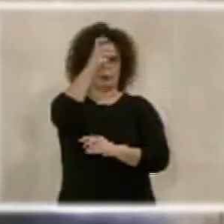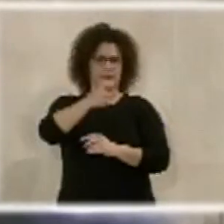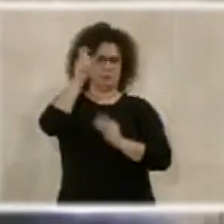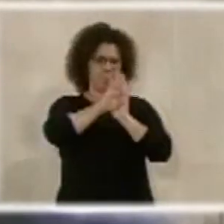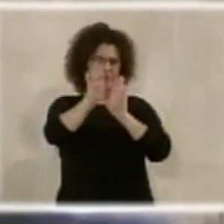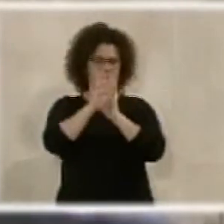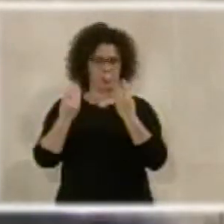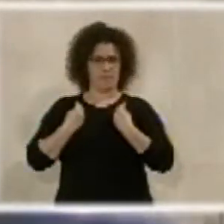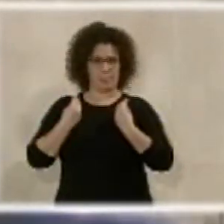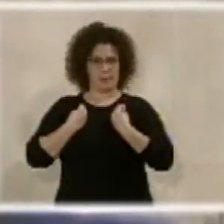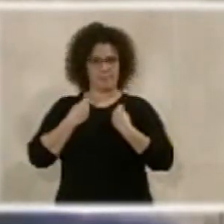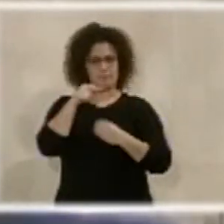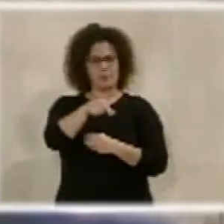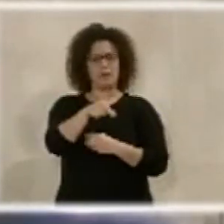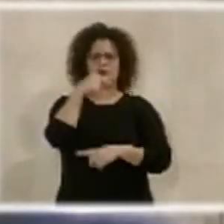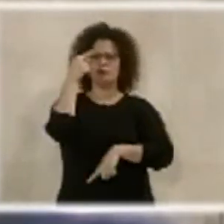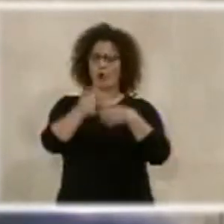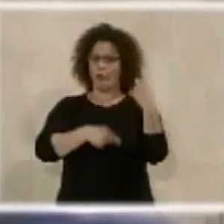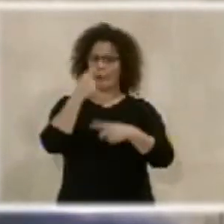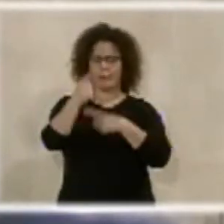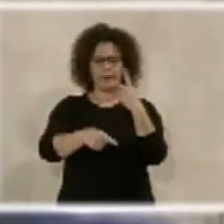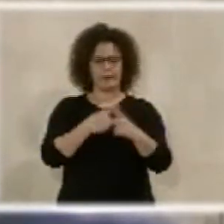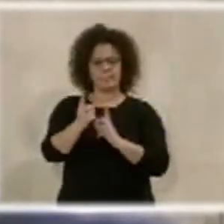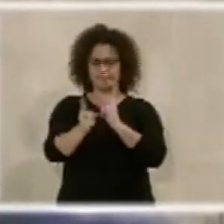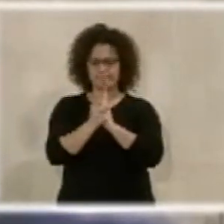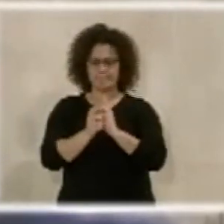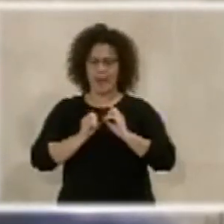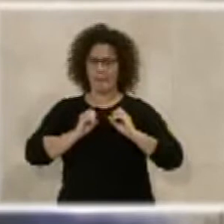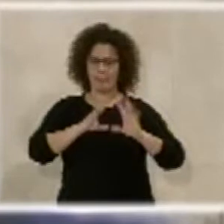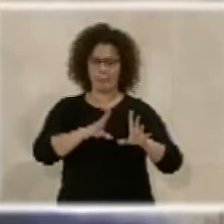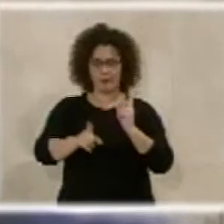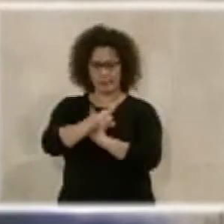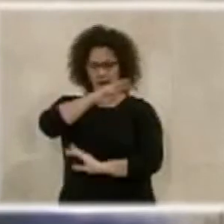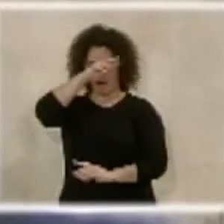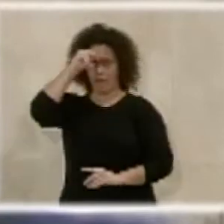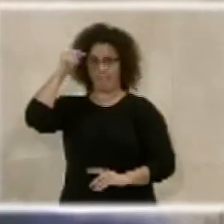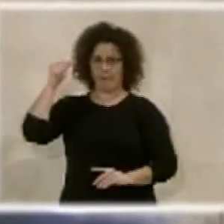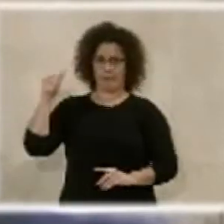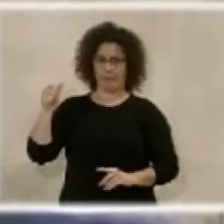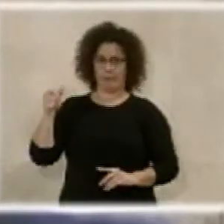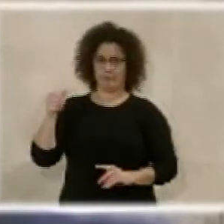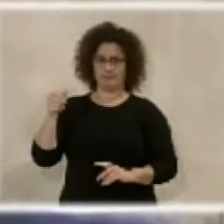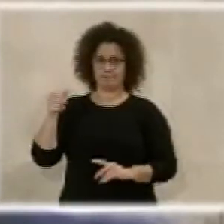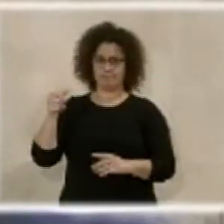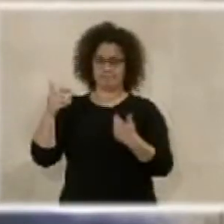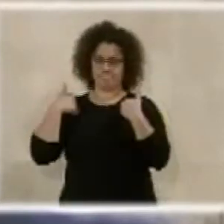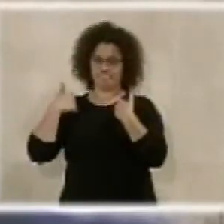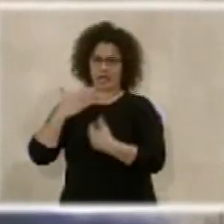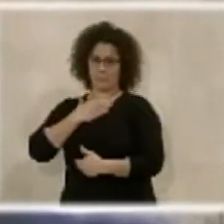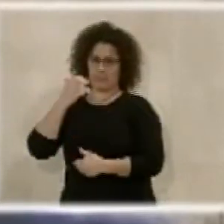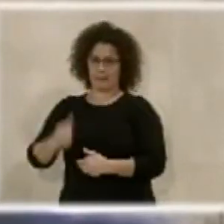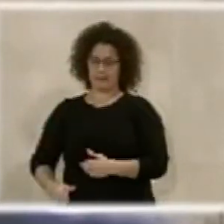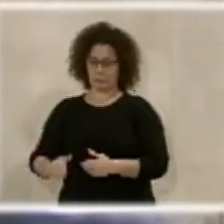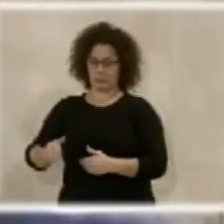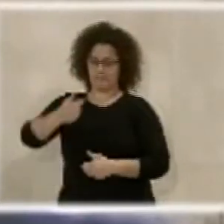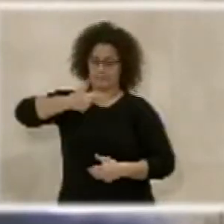se tienen que enfrentarse a abandono y al olvido por parte del ayuntamiento y lo que